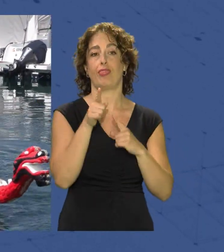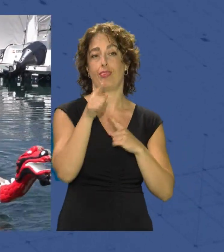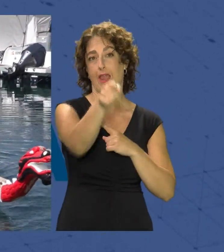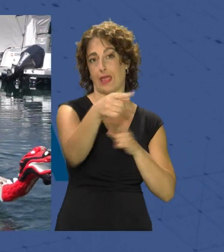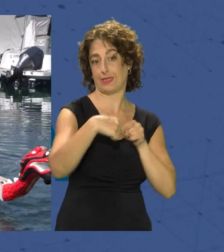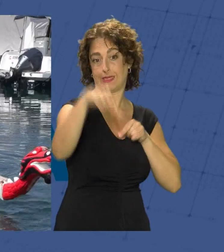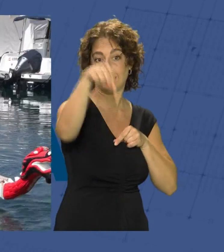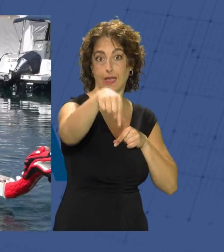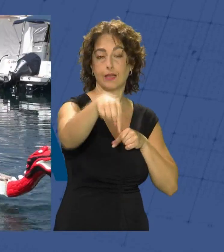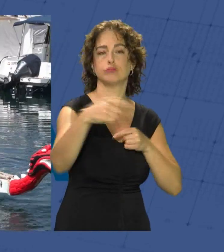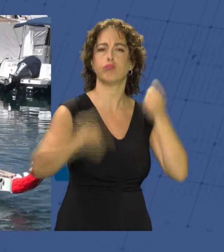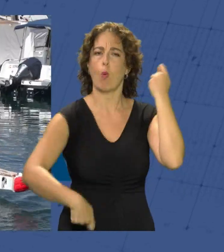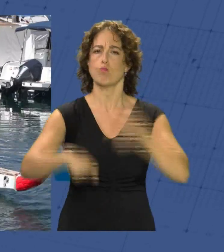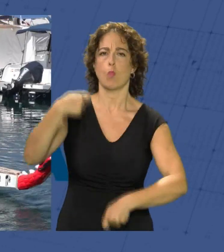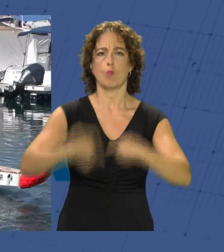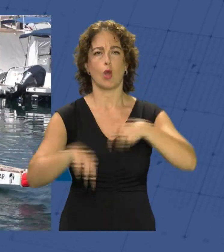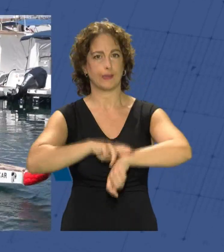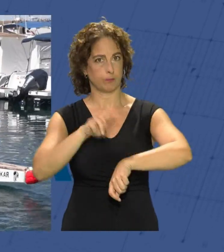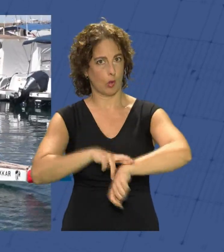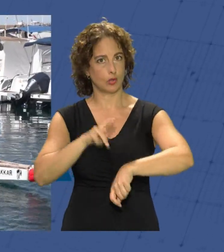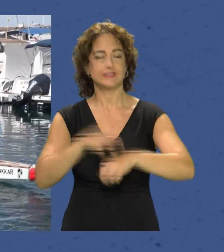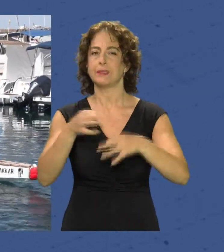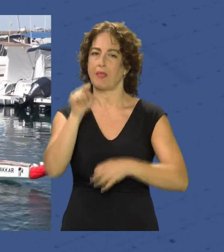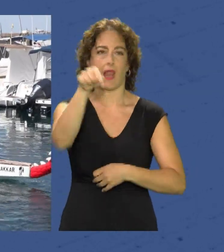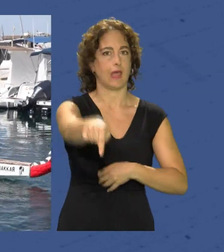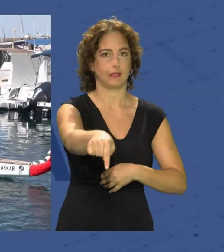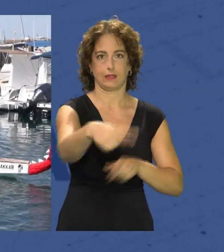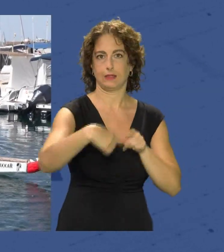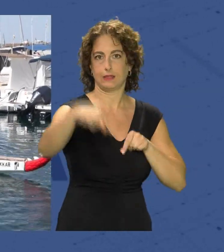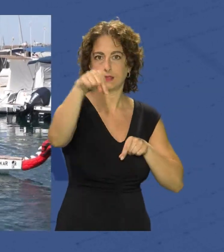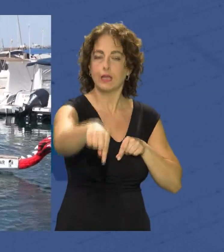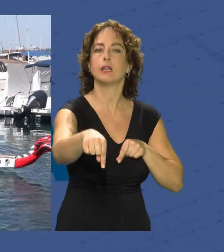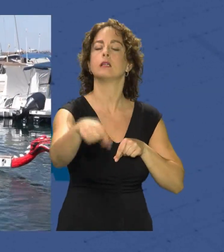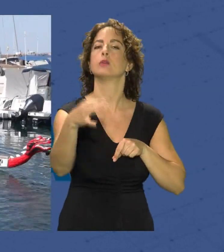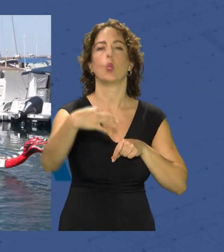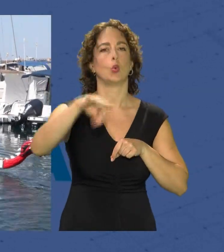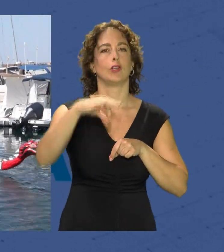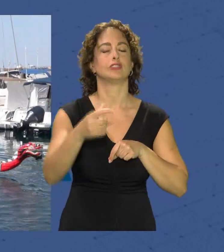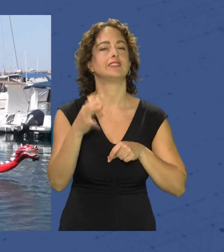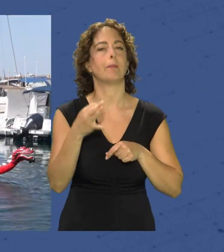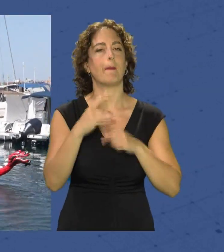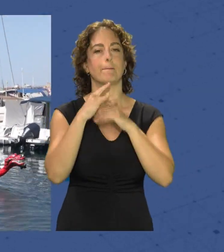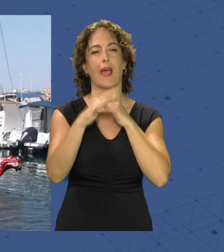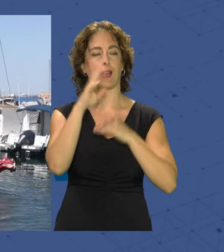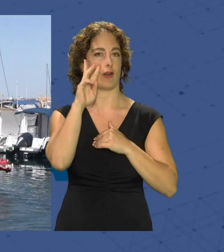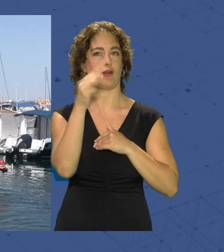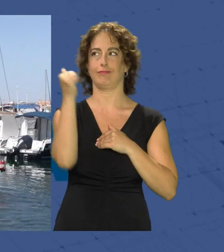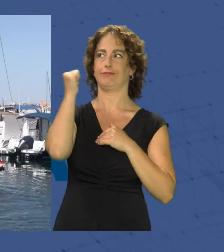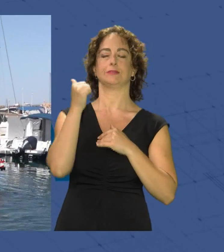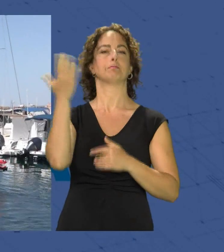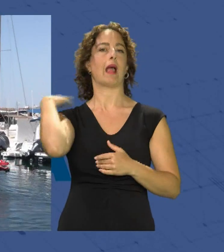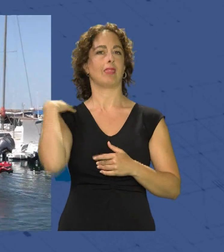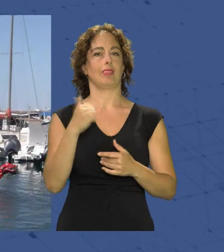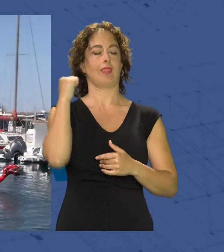carrera a golpes de tambor este siempre se sitúa en la parte delantera de la embarcación y es el único que va de espaldas a la meta las carreras se